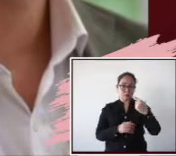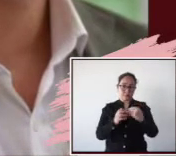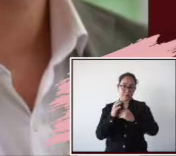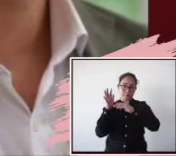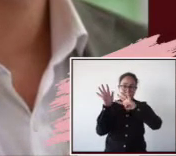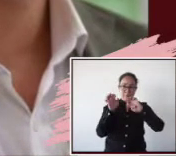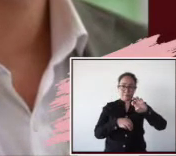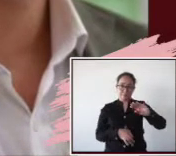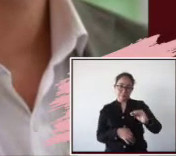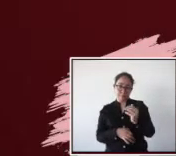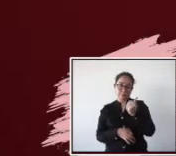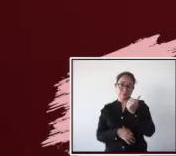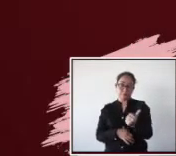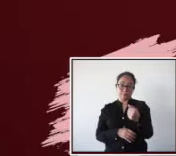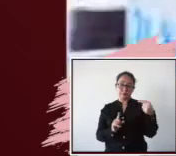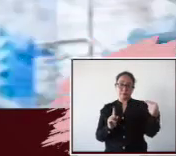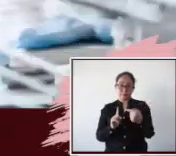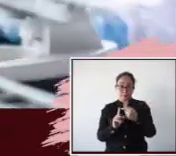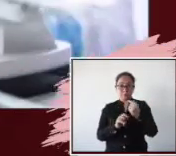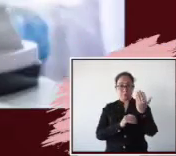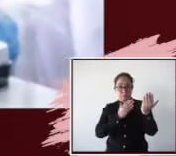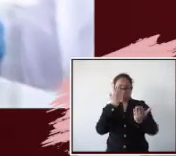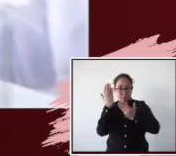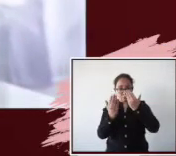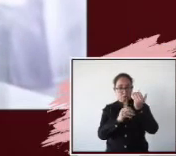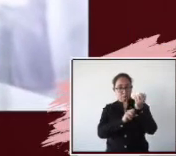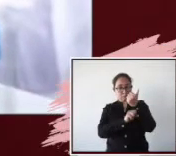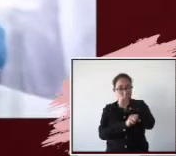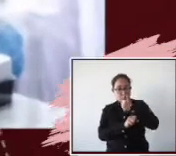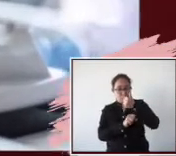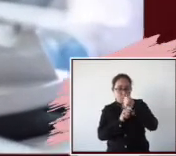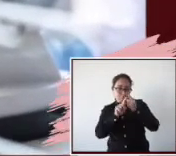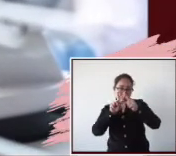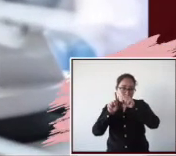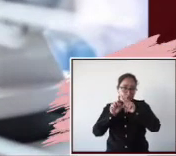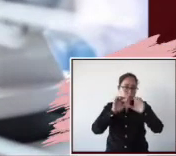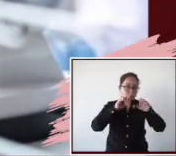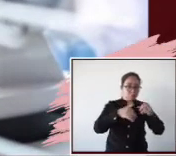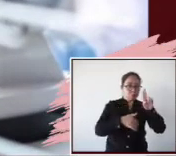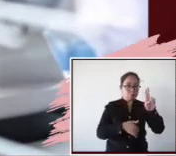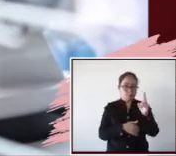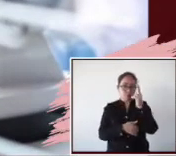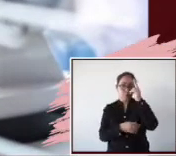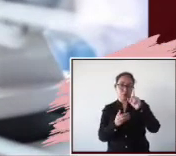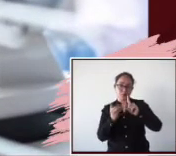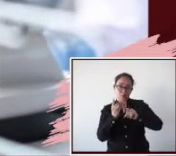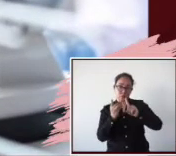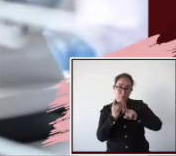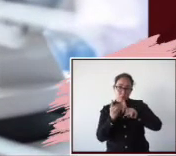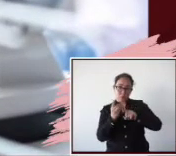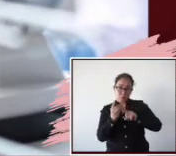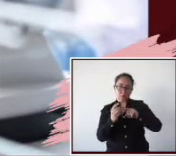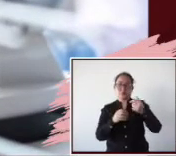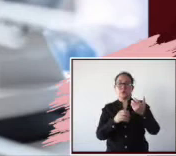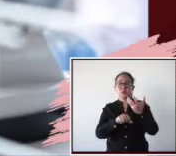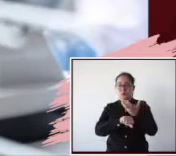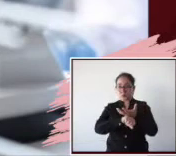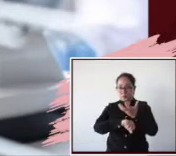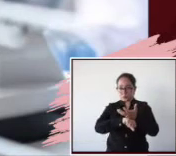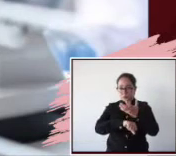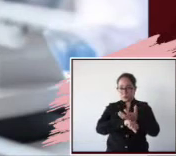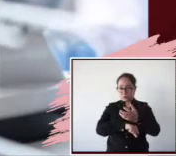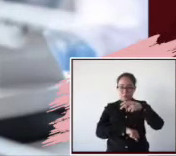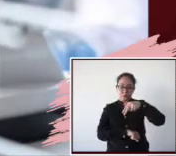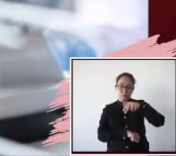1996. Realizó como estudiante estancias de investigación en la Universidad de Rogers en Newark, New Jersey en